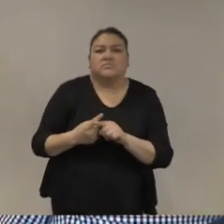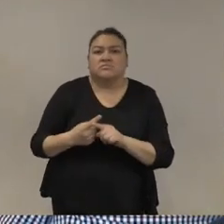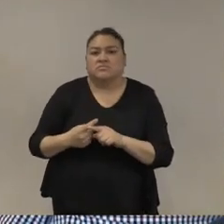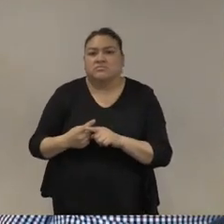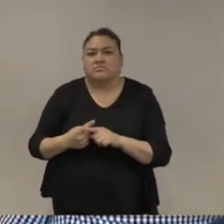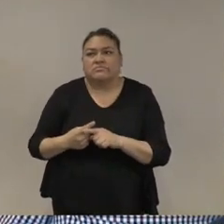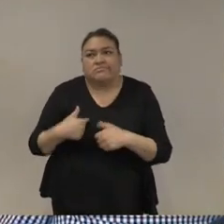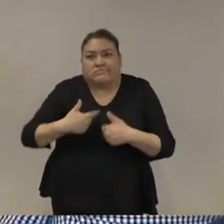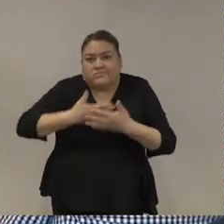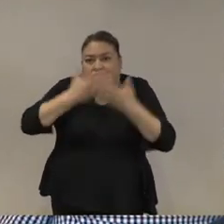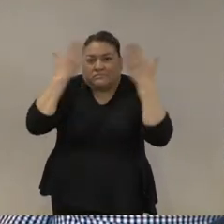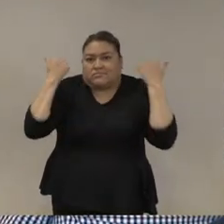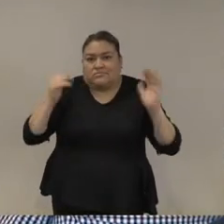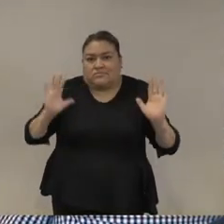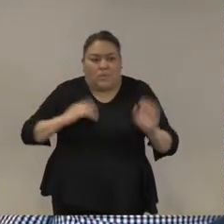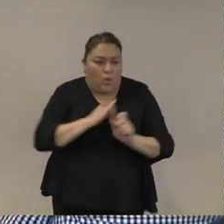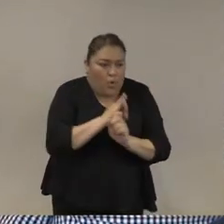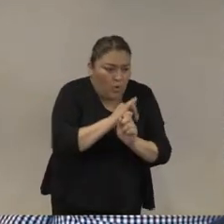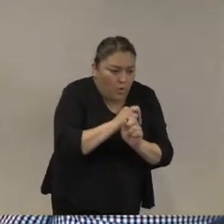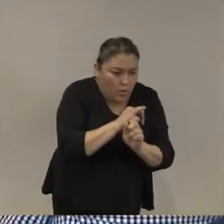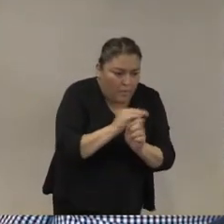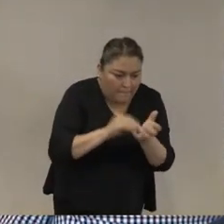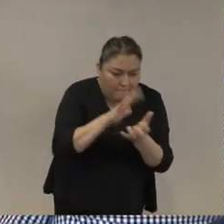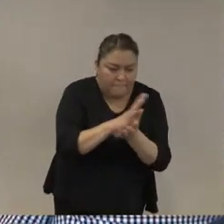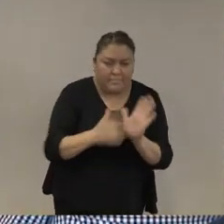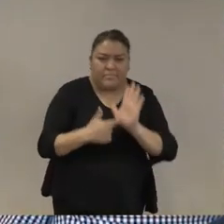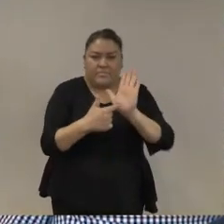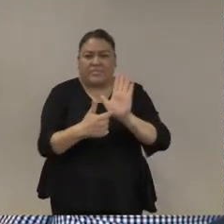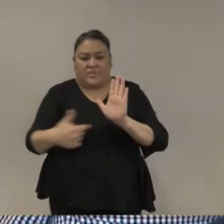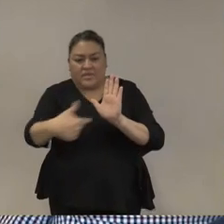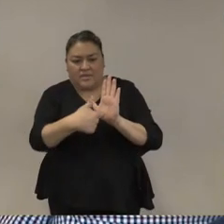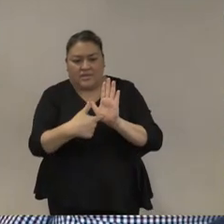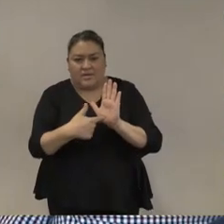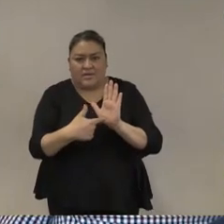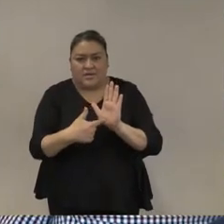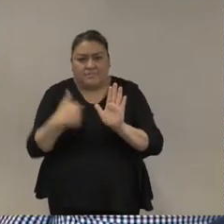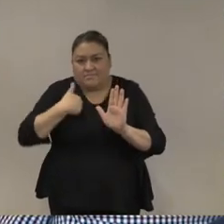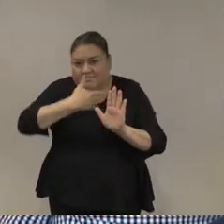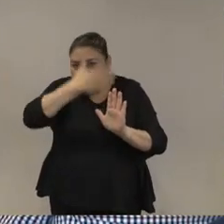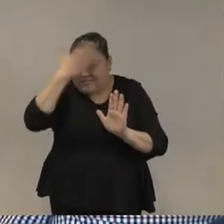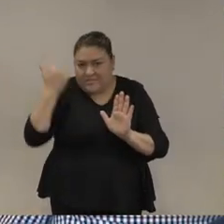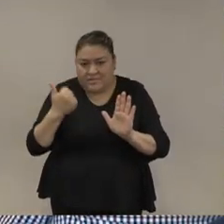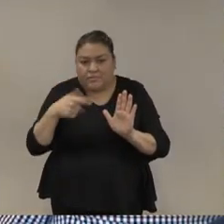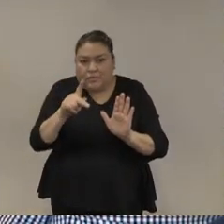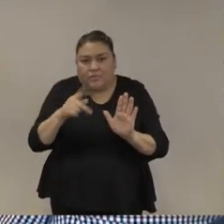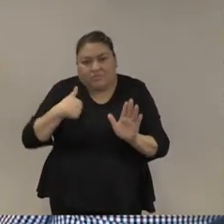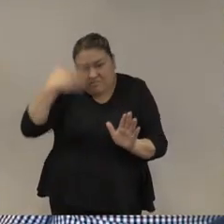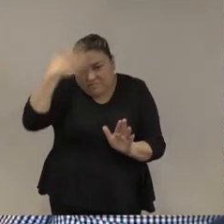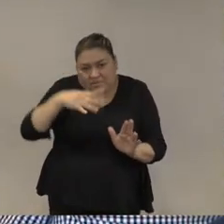o sea yo ya no sé qué hacer con la evidencia pero sé que debo producir evidencia